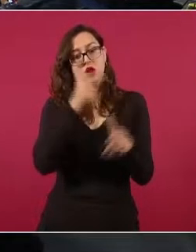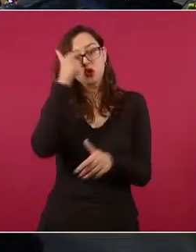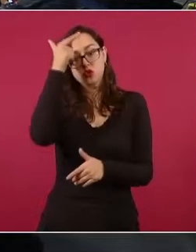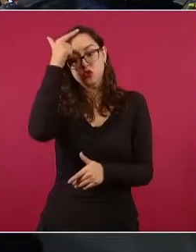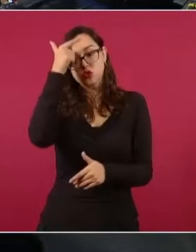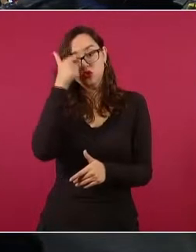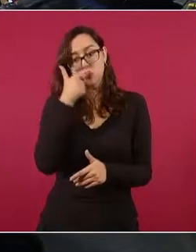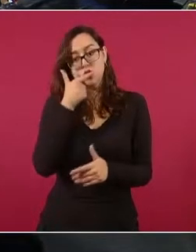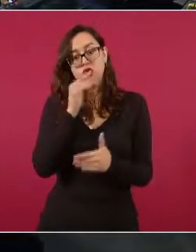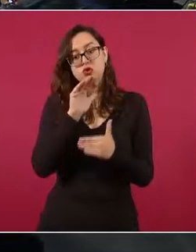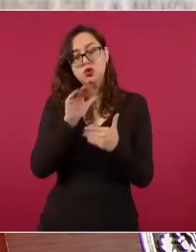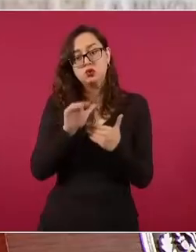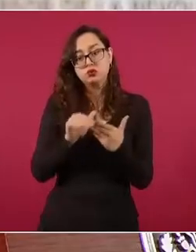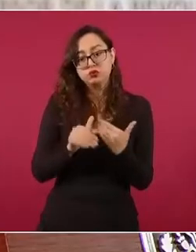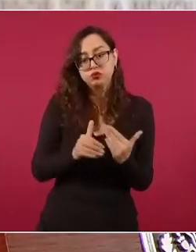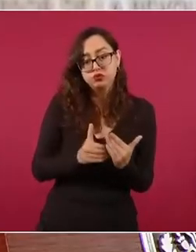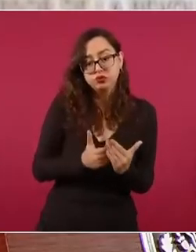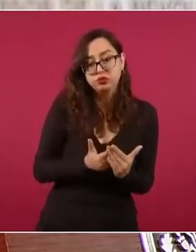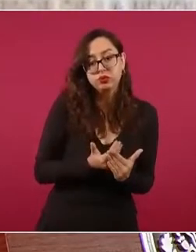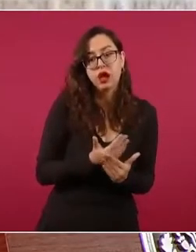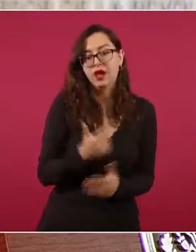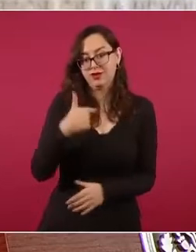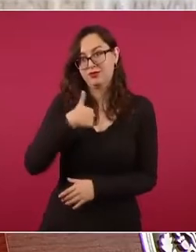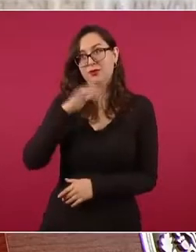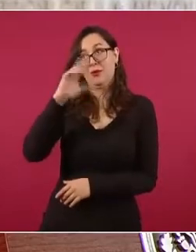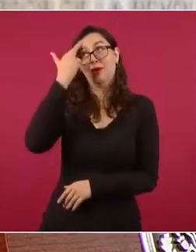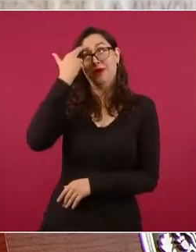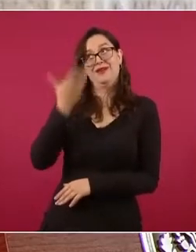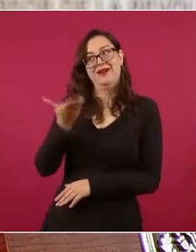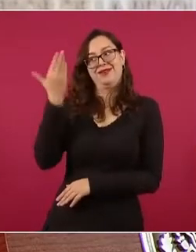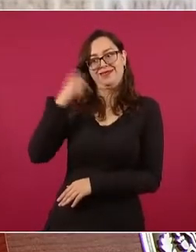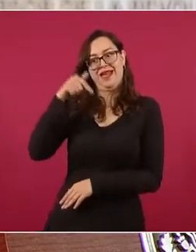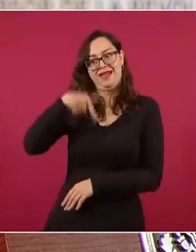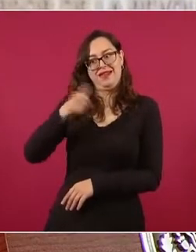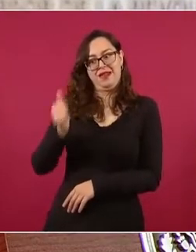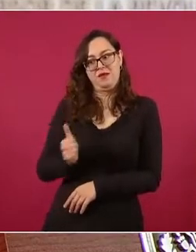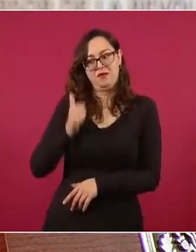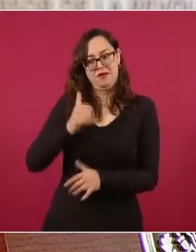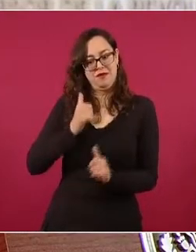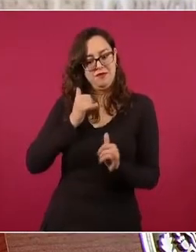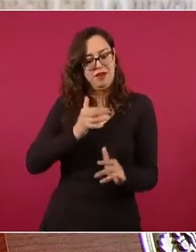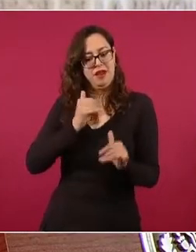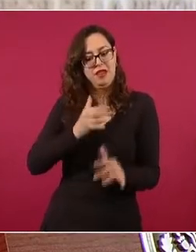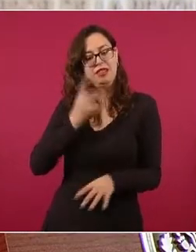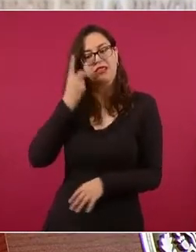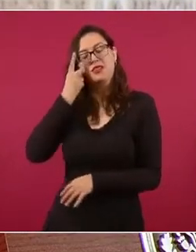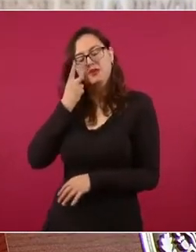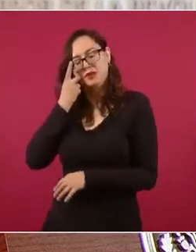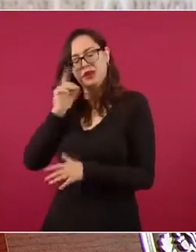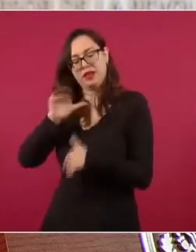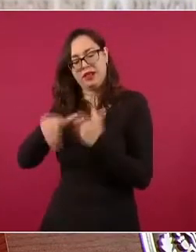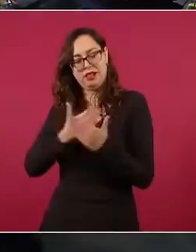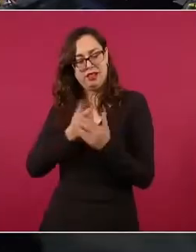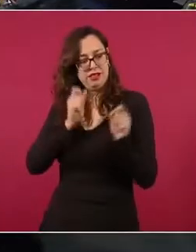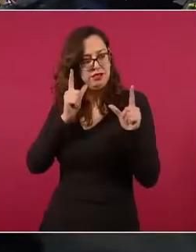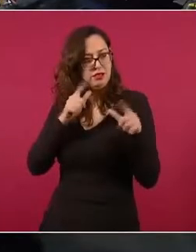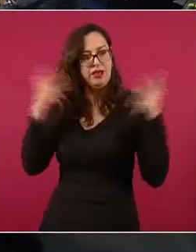a acordar de eso, y ahí le dieron la vuelta, nos fuimos a dormir y cuando despertamos ya